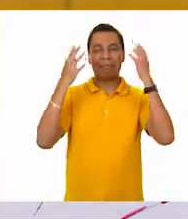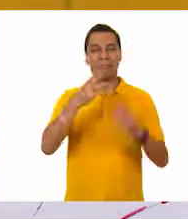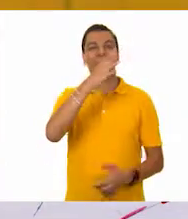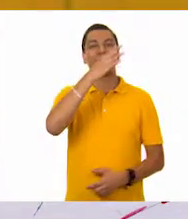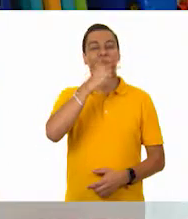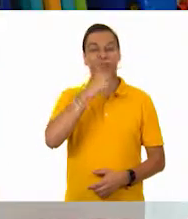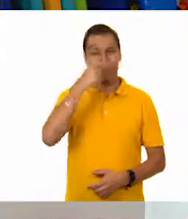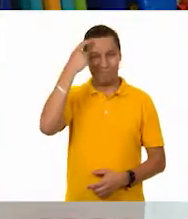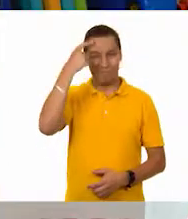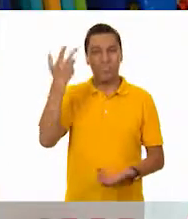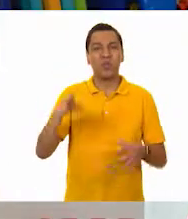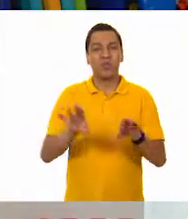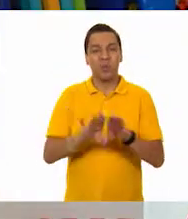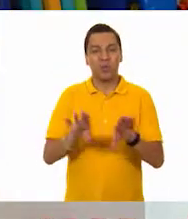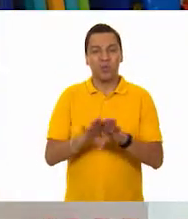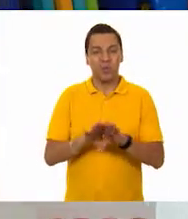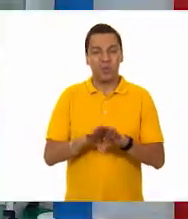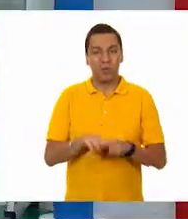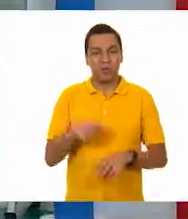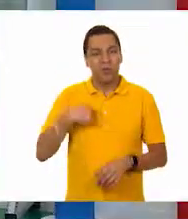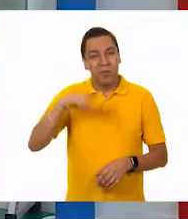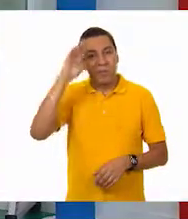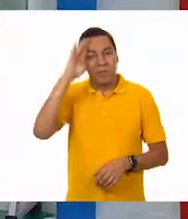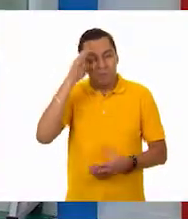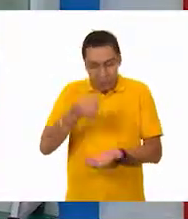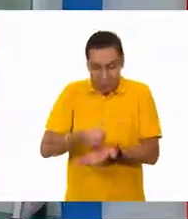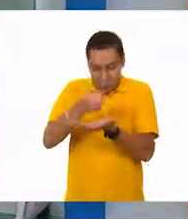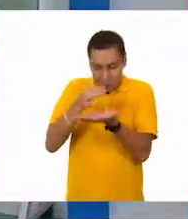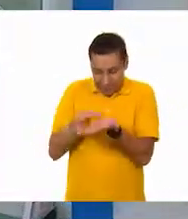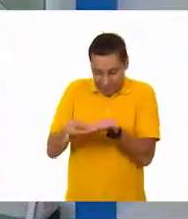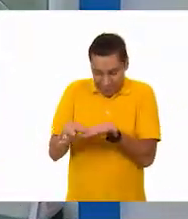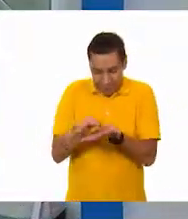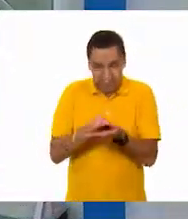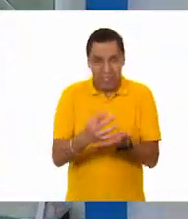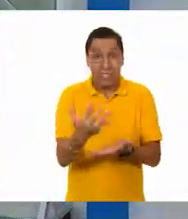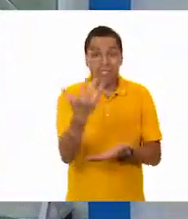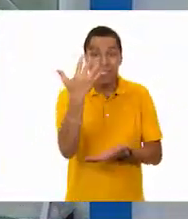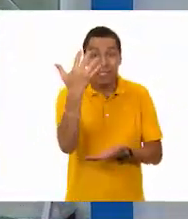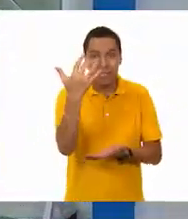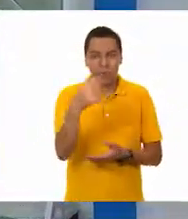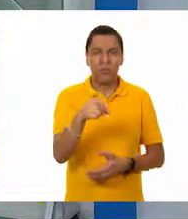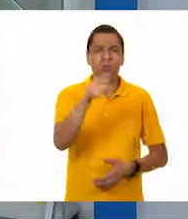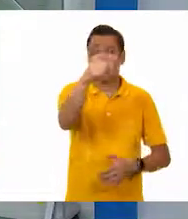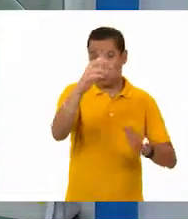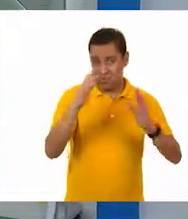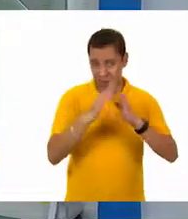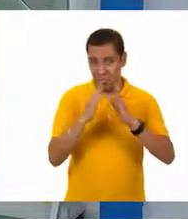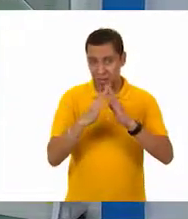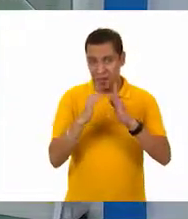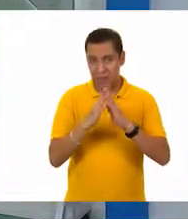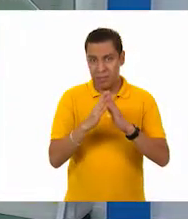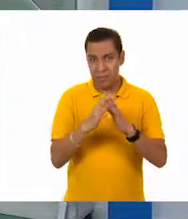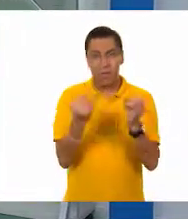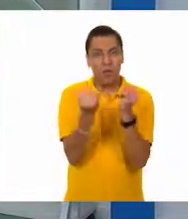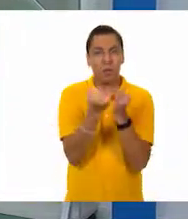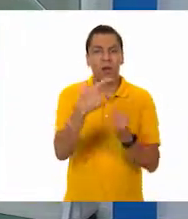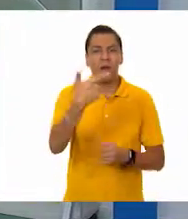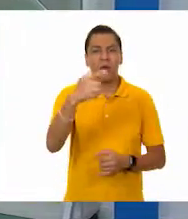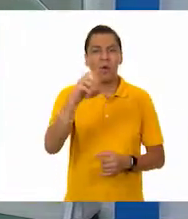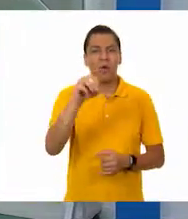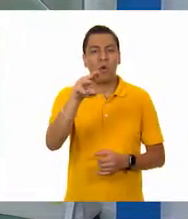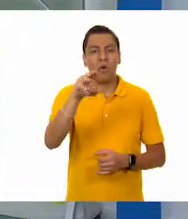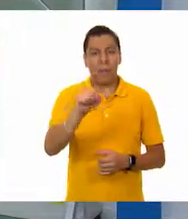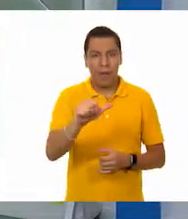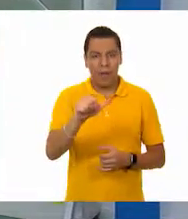En este caso, la goma es el objeto que pesa más. Pero también ustedes en casa pueden comprobarlo si tienen una goma pequeña